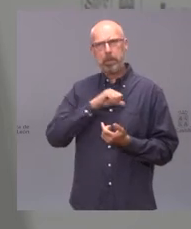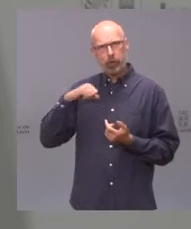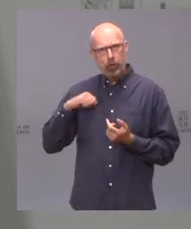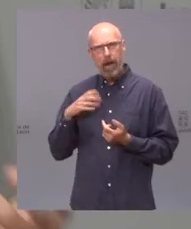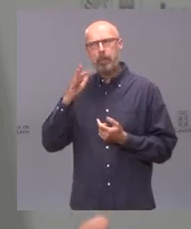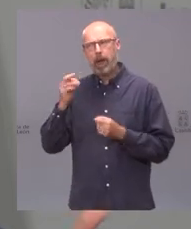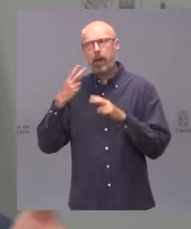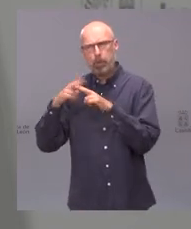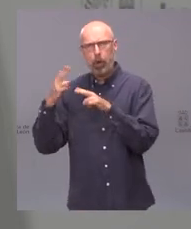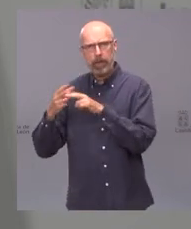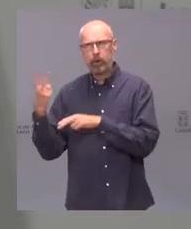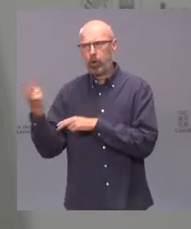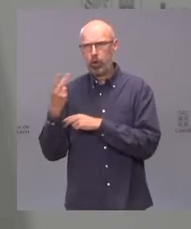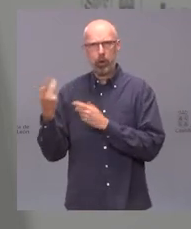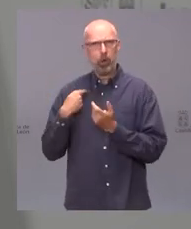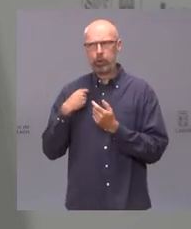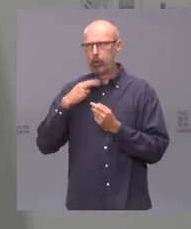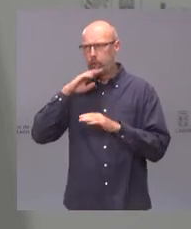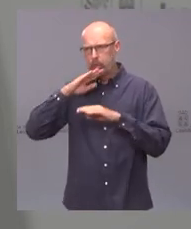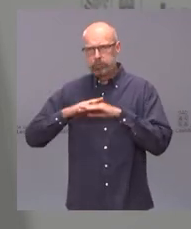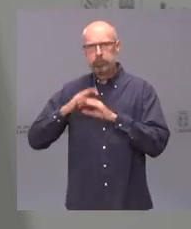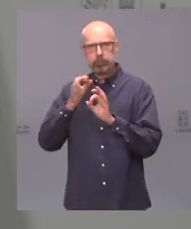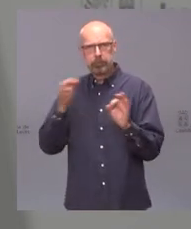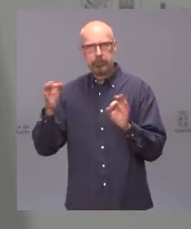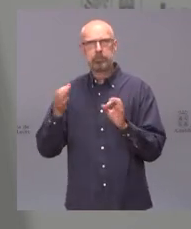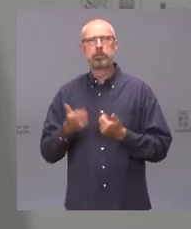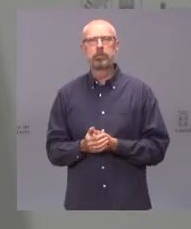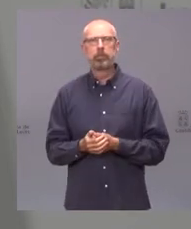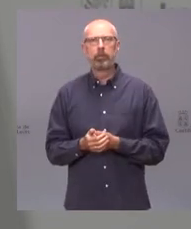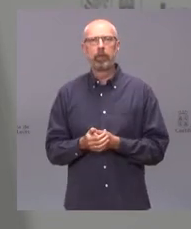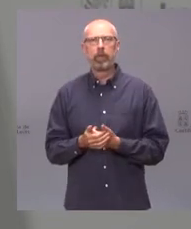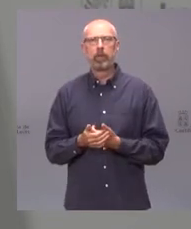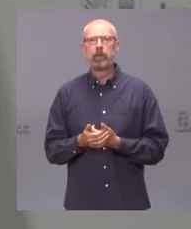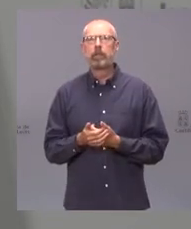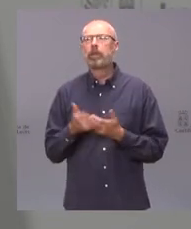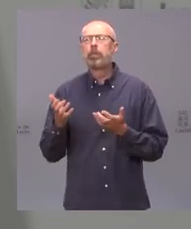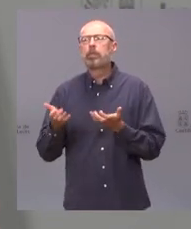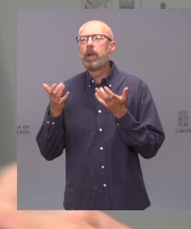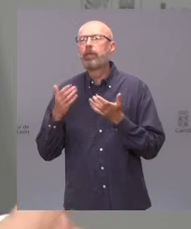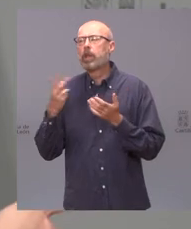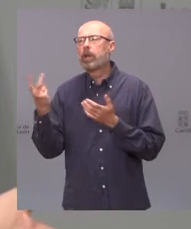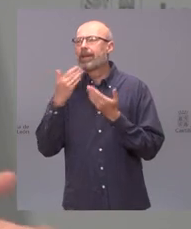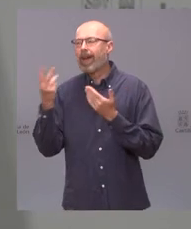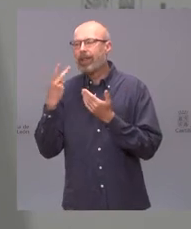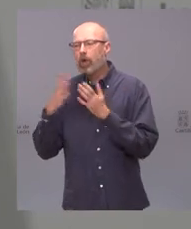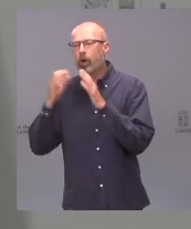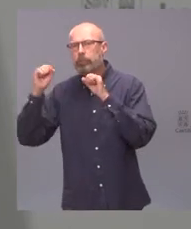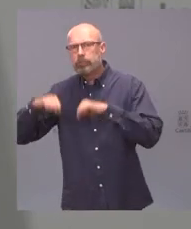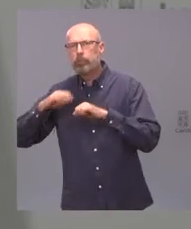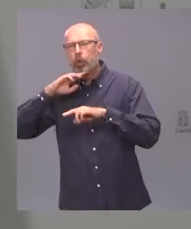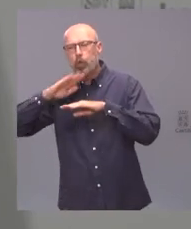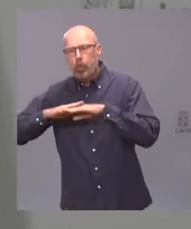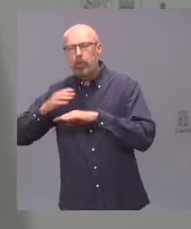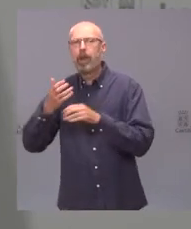en lo político en lo que representamos estamos cumpliendo y quienes se ven beneficiados de todo esto son las personas de Castilla y León